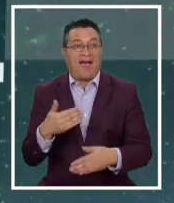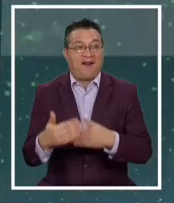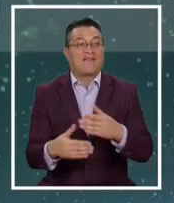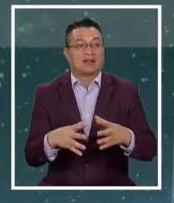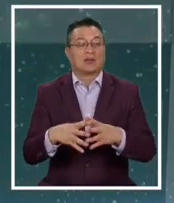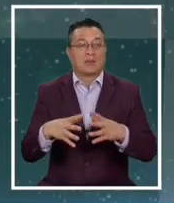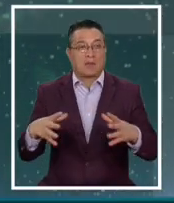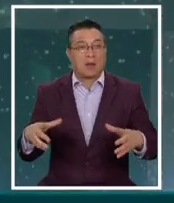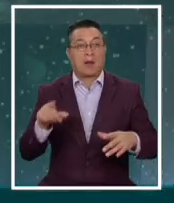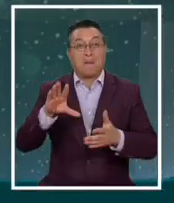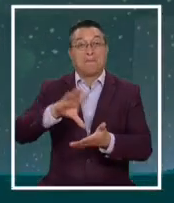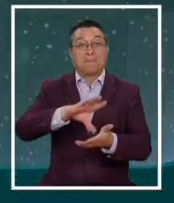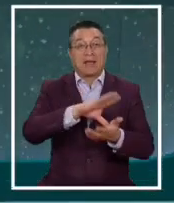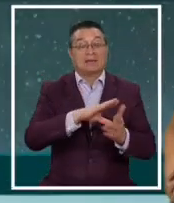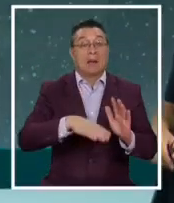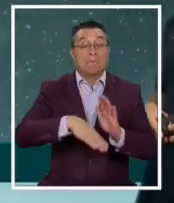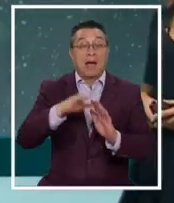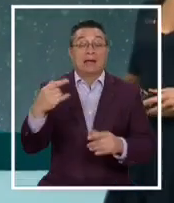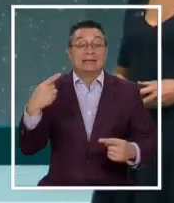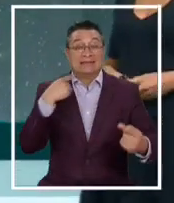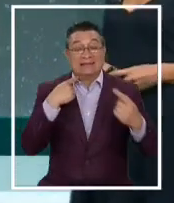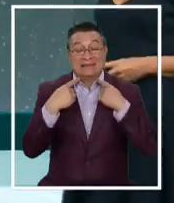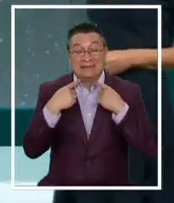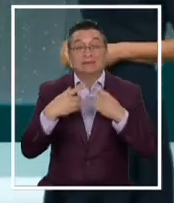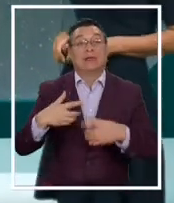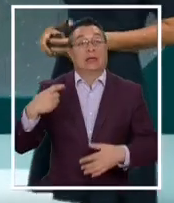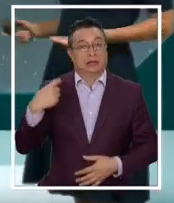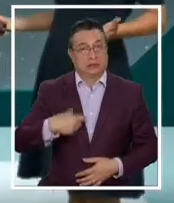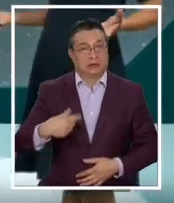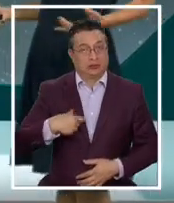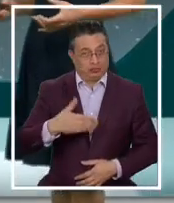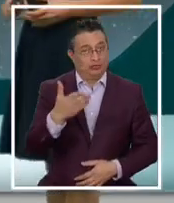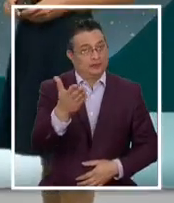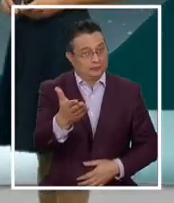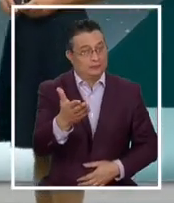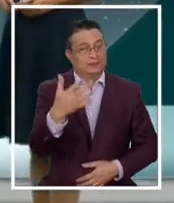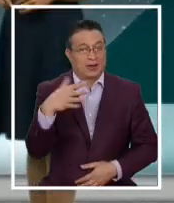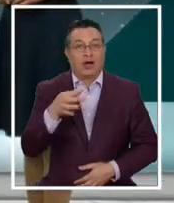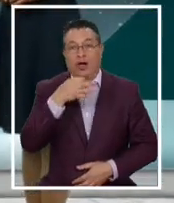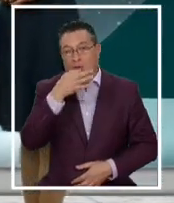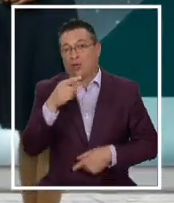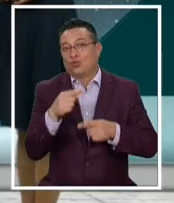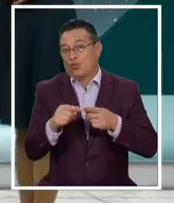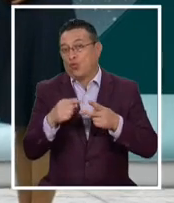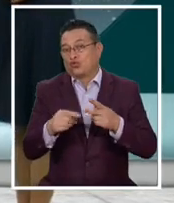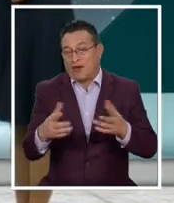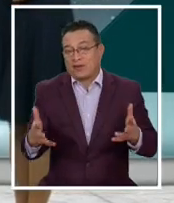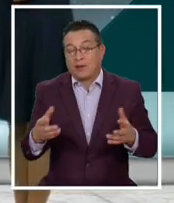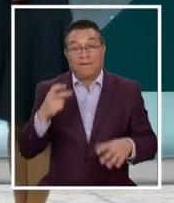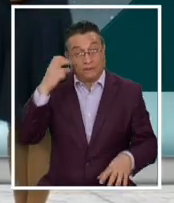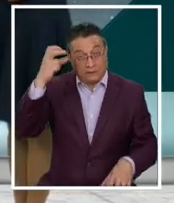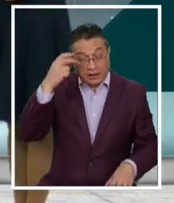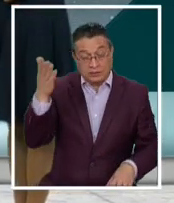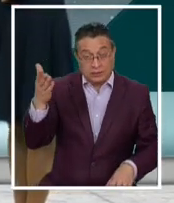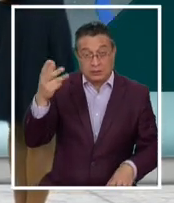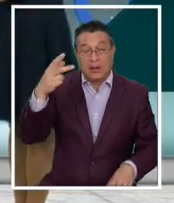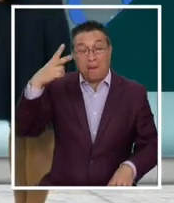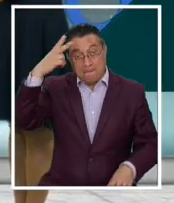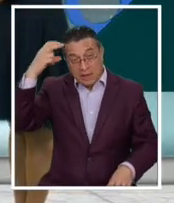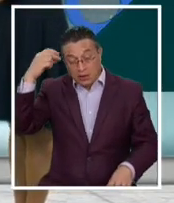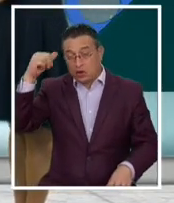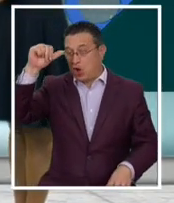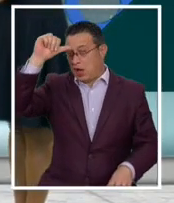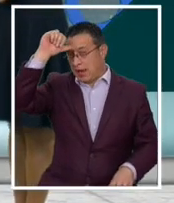cual. los países más afectados son Estados Unidos, lo hemos hablado largamente en el noticiero, así como Brasil, México